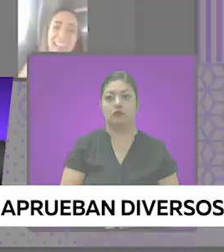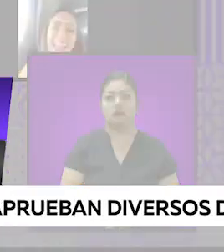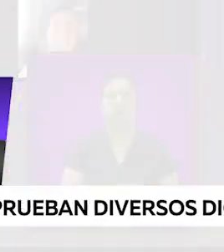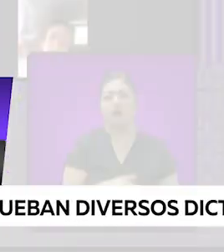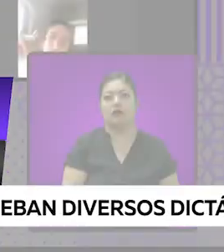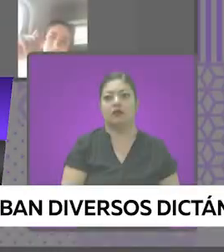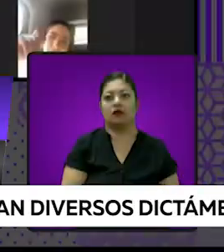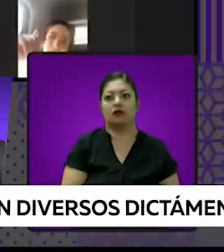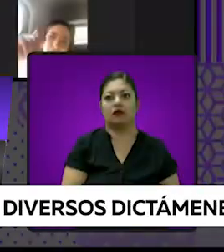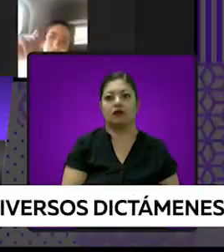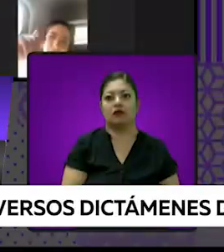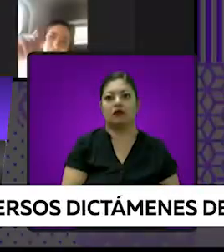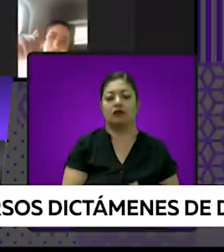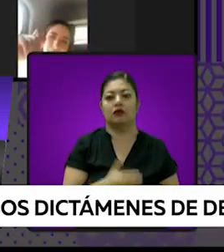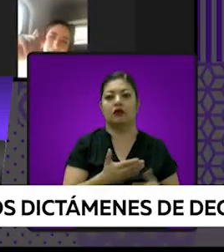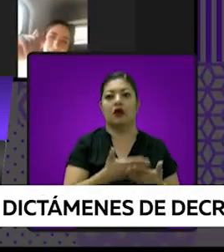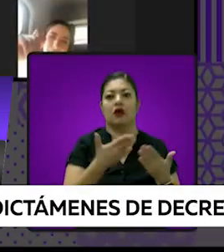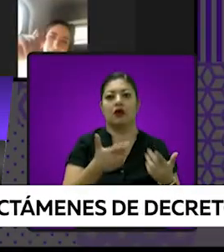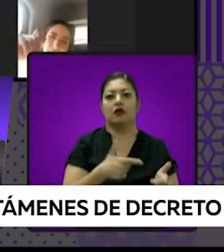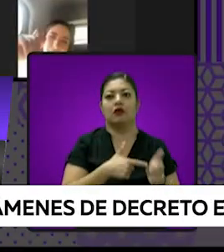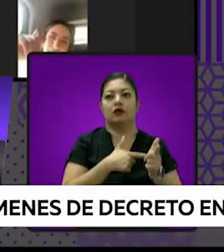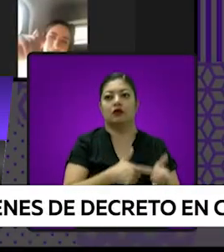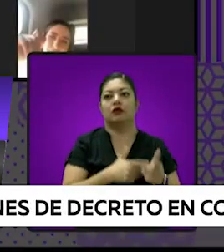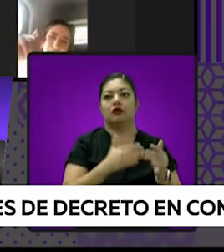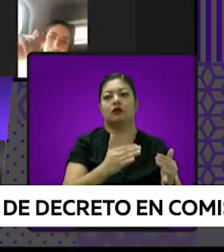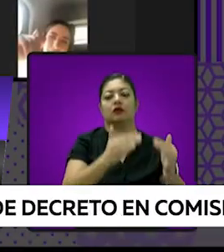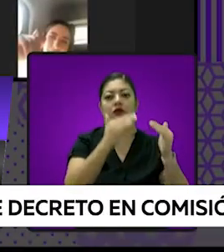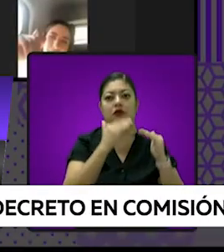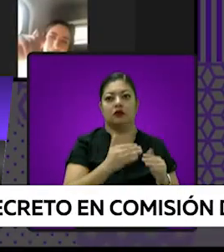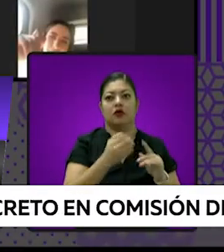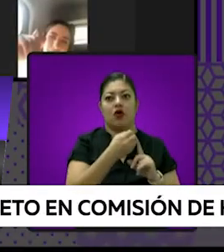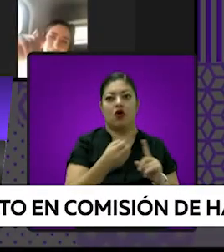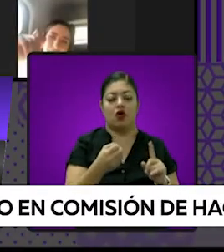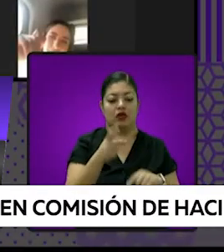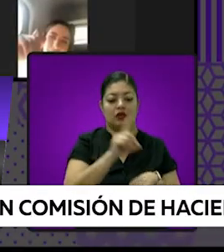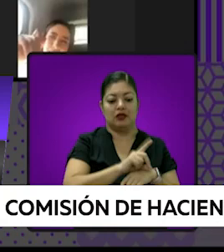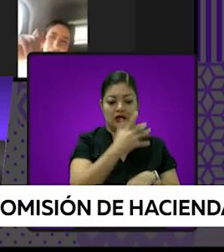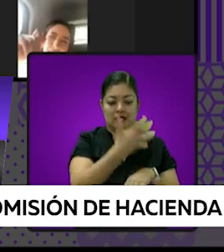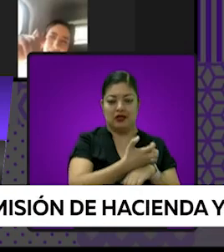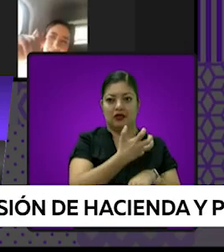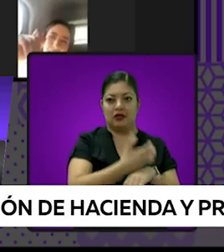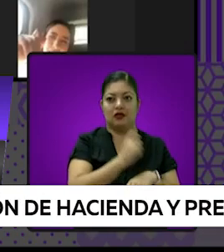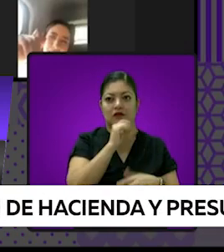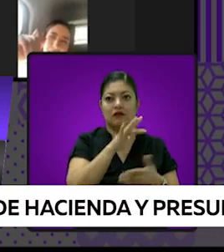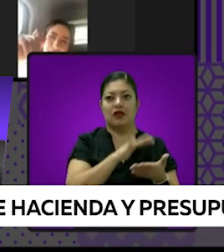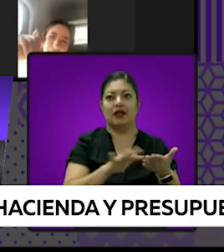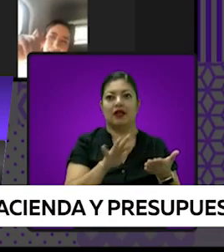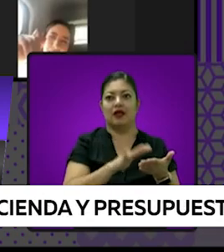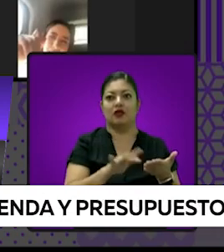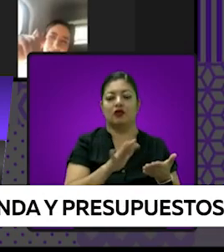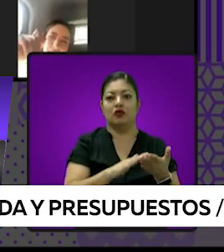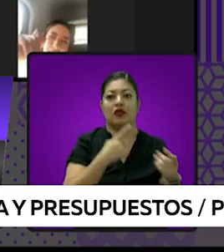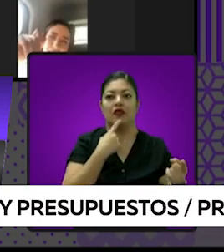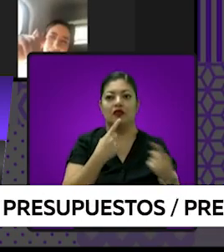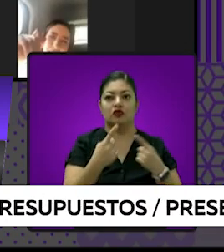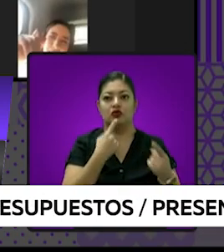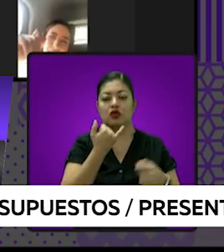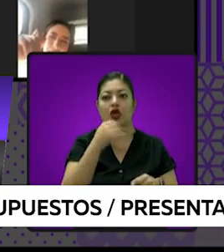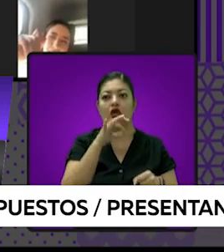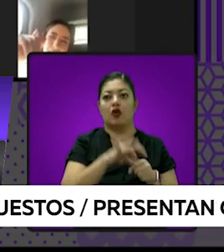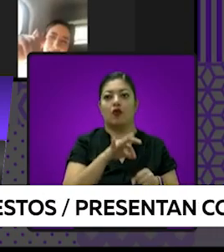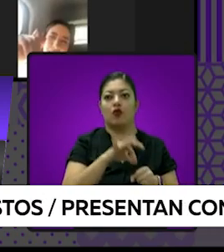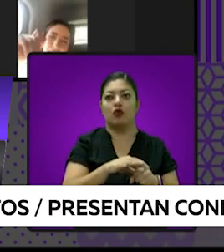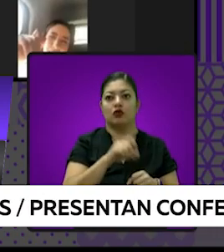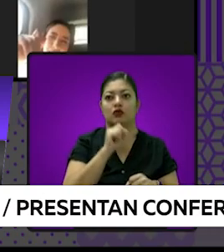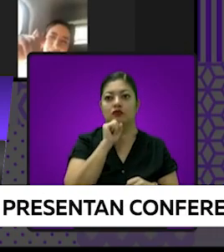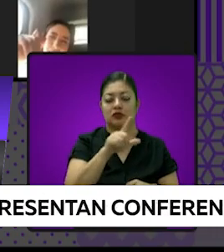Por otra parte, con tres votos a favor y dos en abstención, se aprobó el dictamen de decreto mediante el cual se autoriza vigencia indefinida para